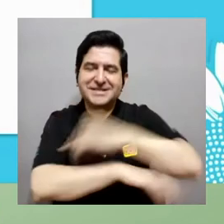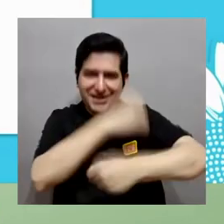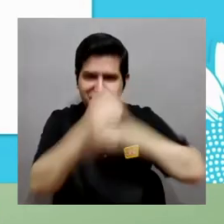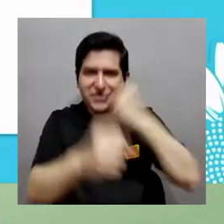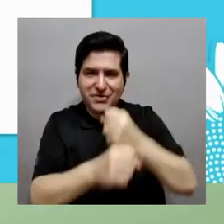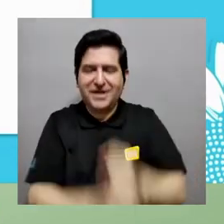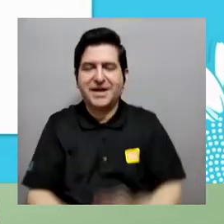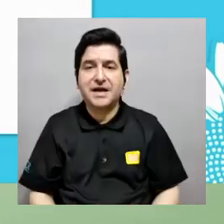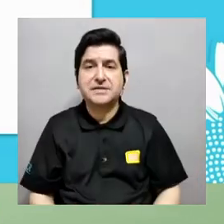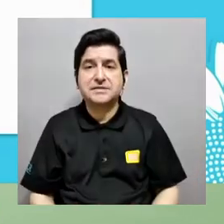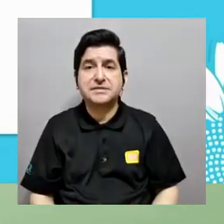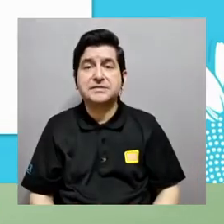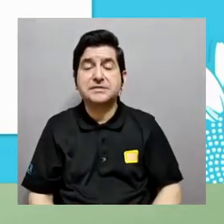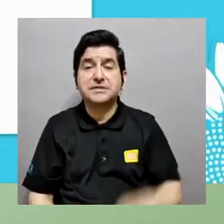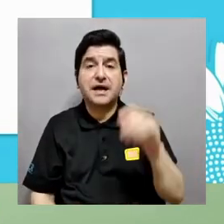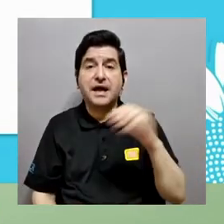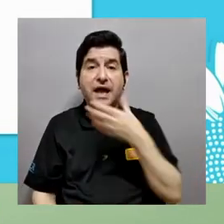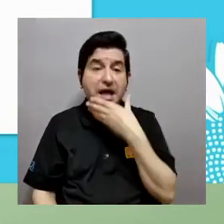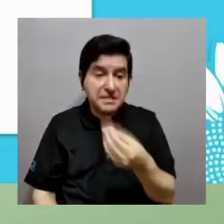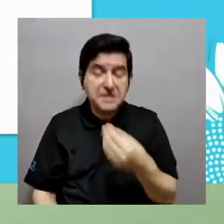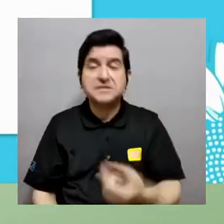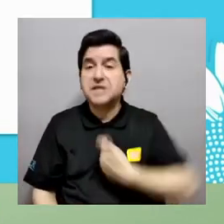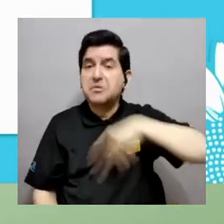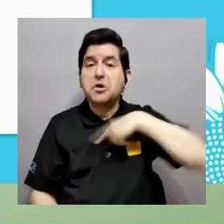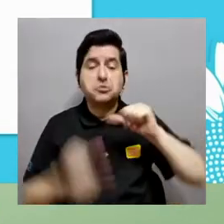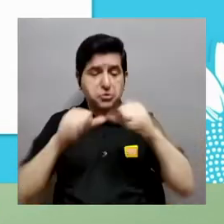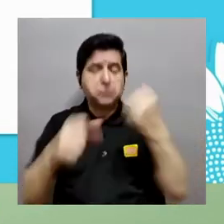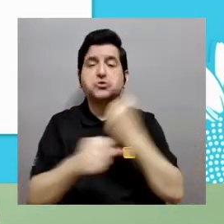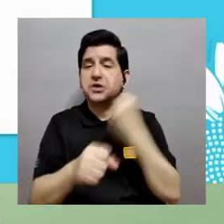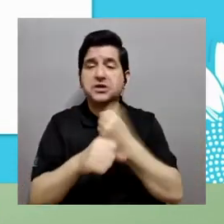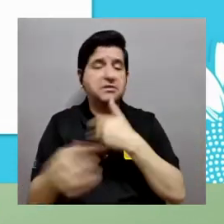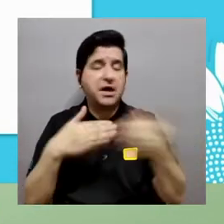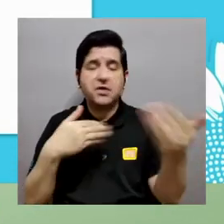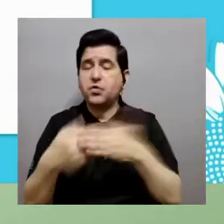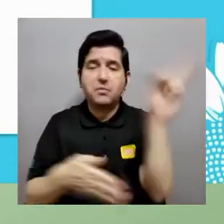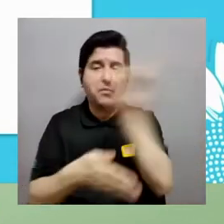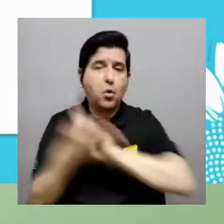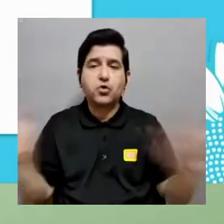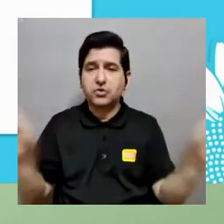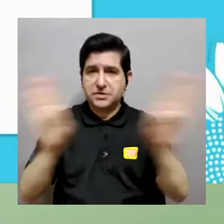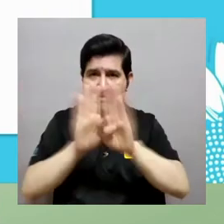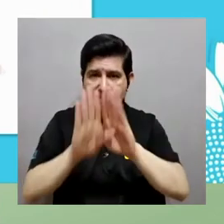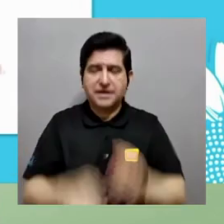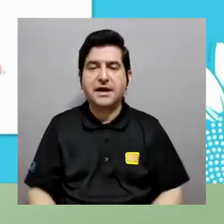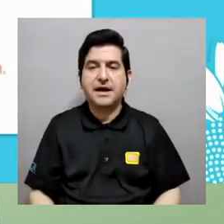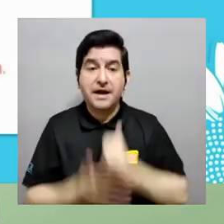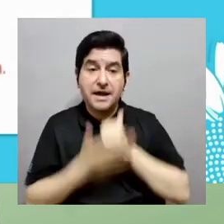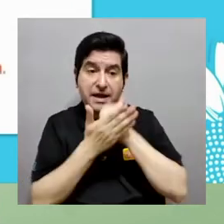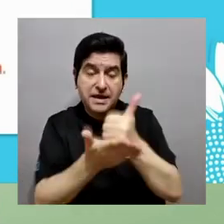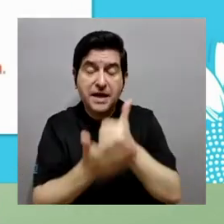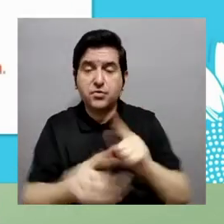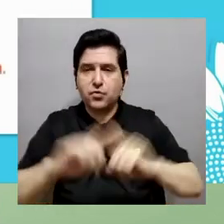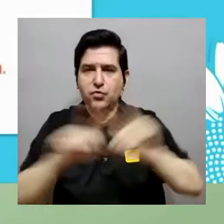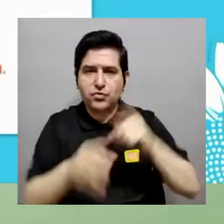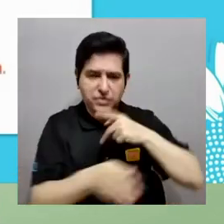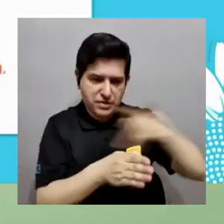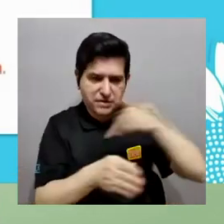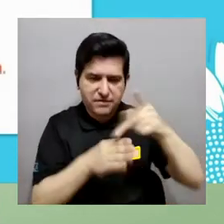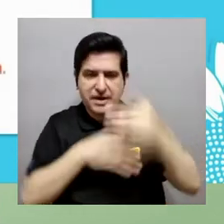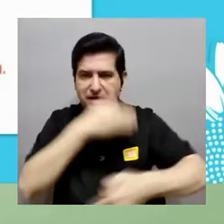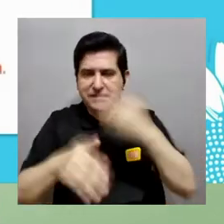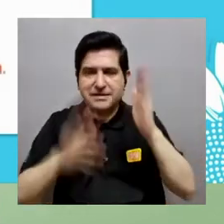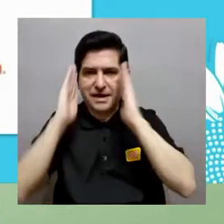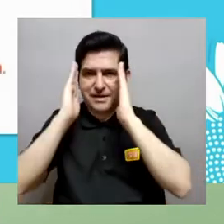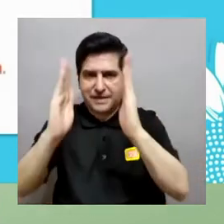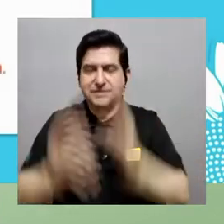días a la semana y 365 días al año cuando cierro la universidad en diciembre pues simplemente vamos a poder seguir trabajando eso no es ningún problema y